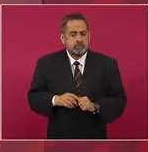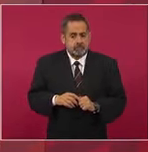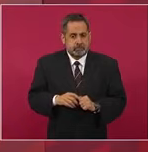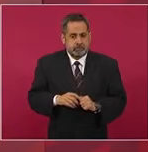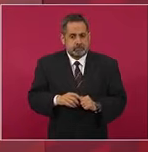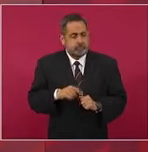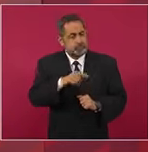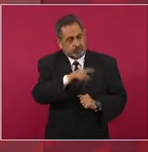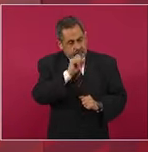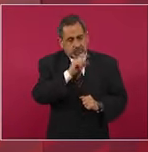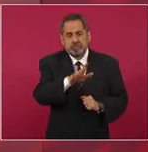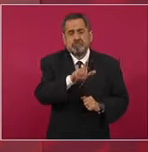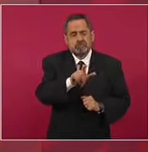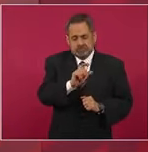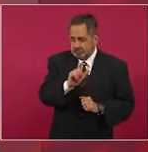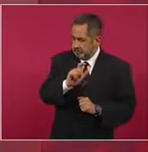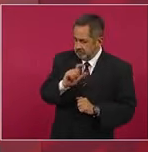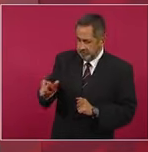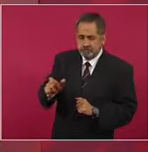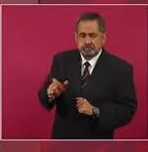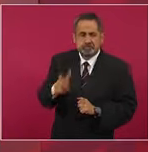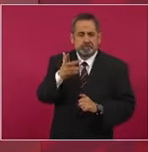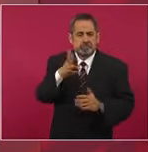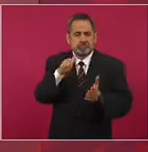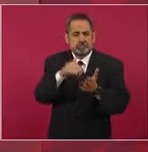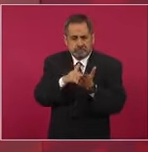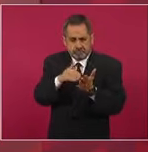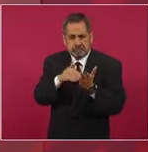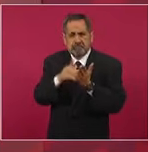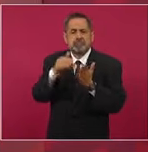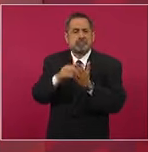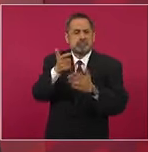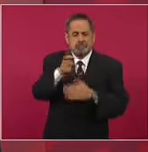pagó 10 mil millones.